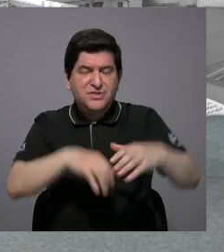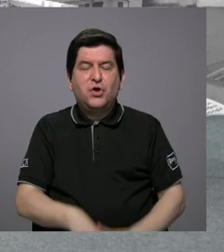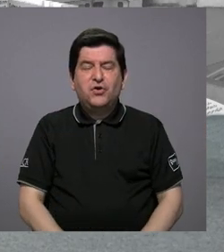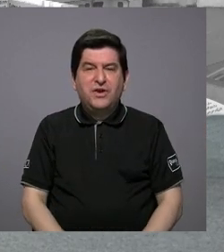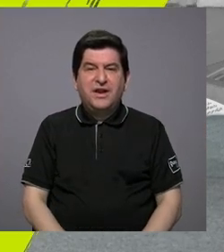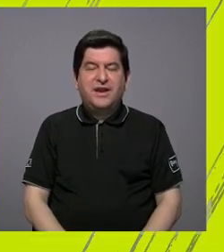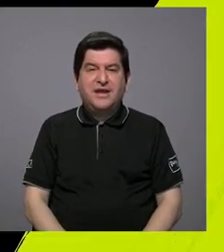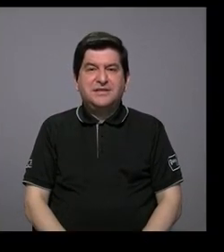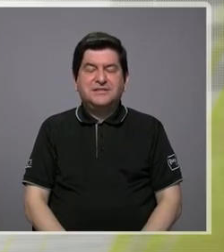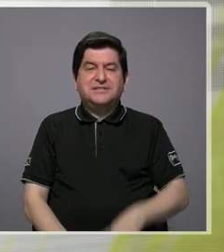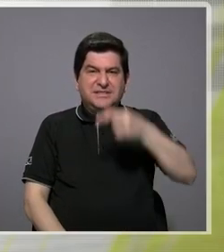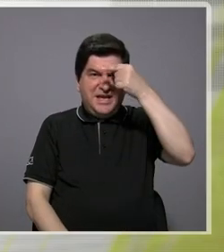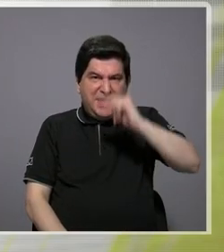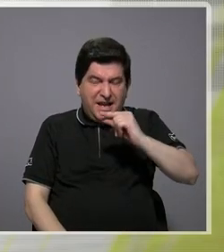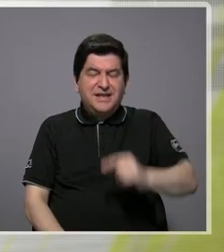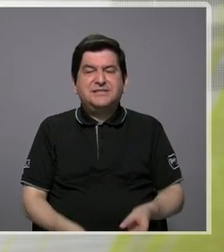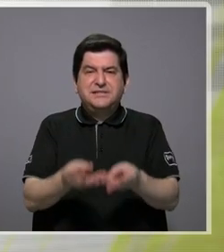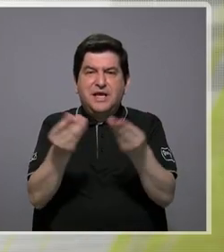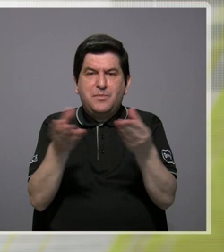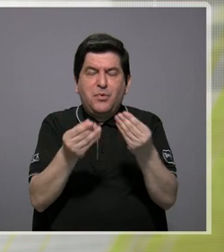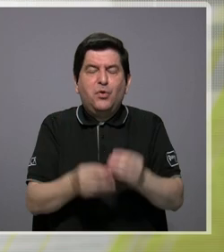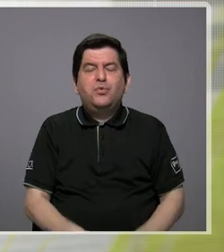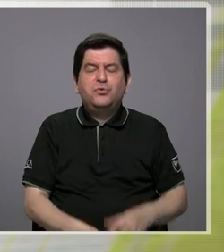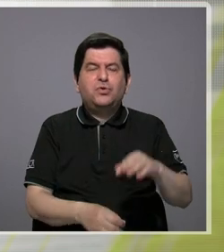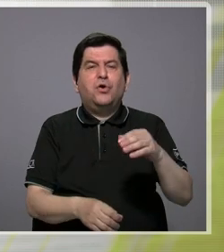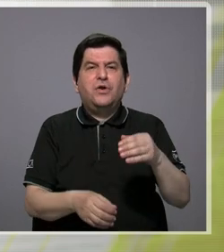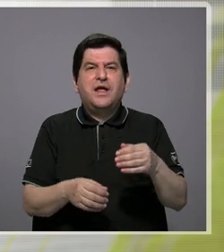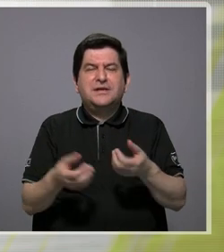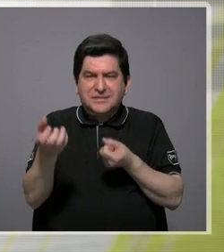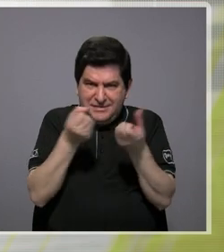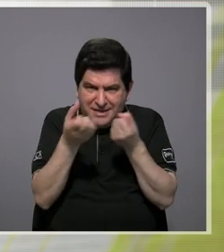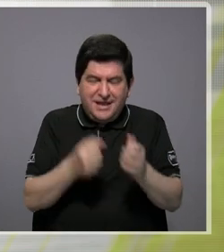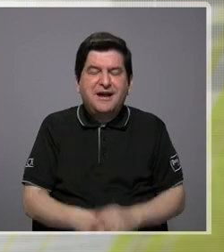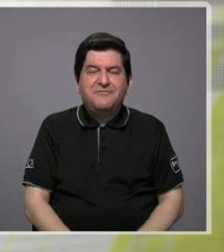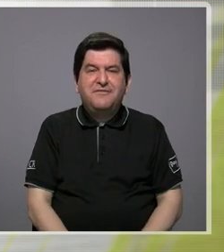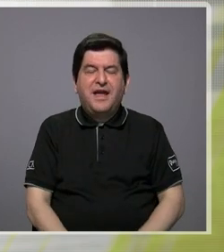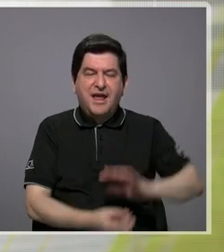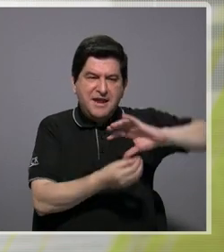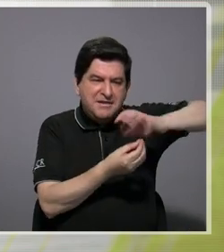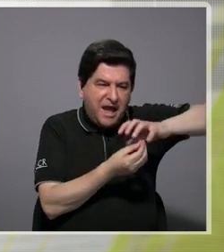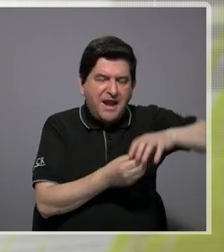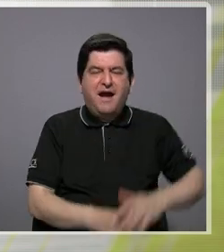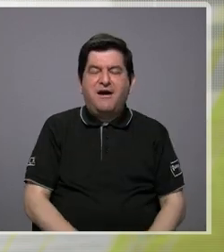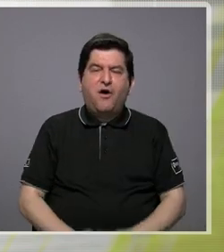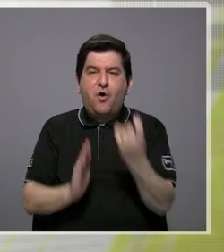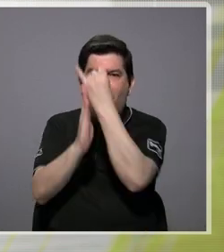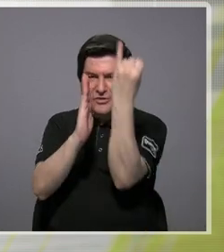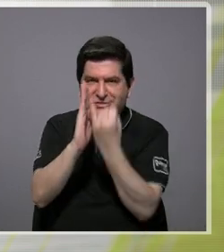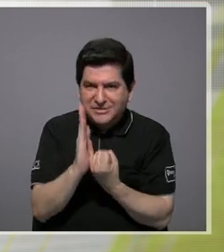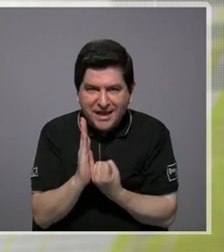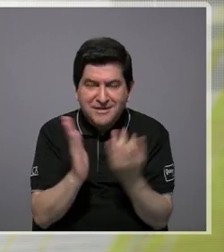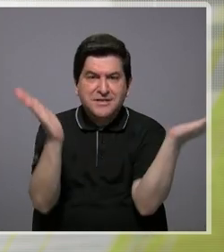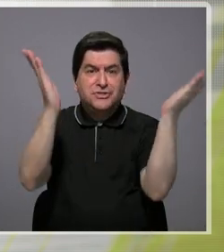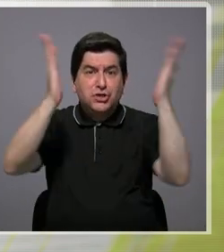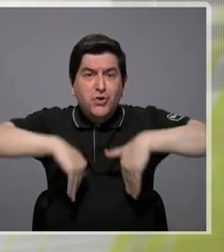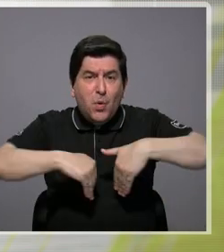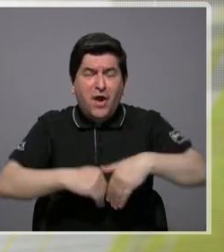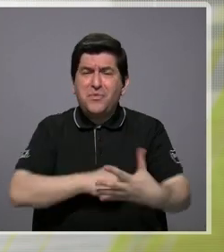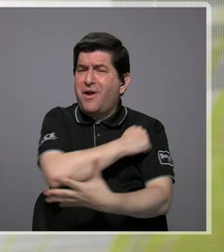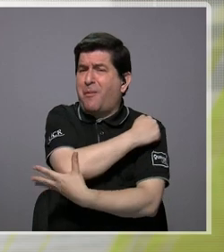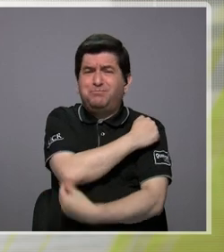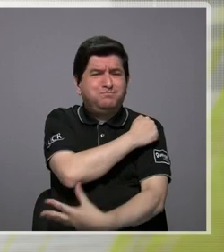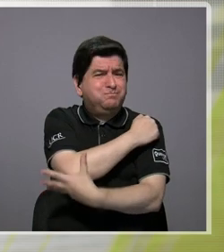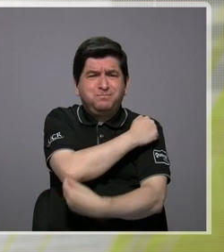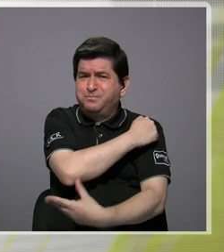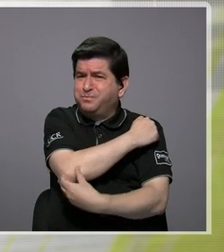Grecia, cantones cafetaleros, Grecia, Naranjo, Sarchí, etc., no había casi pobreza,